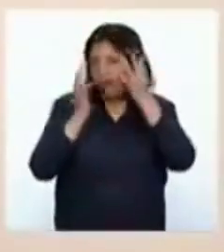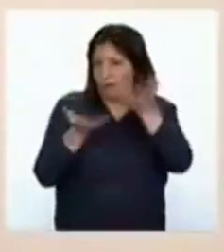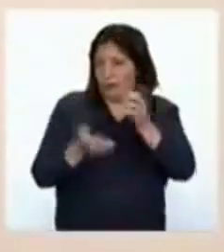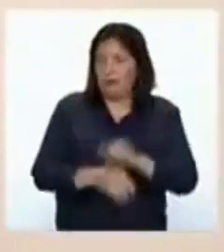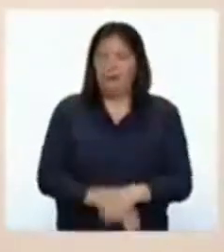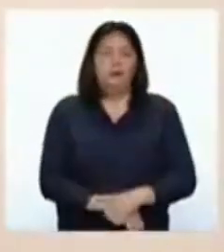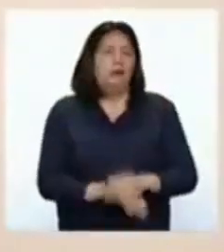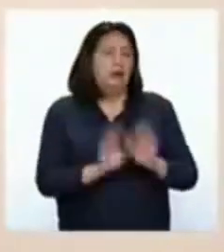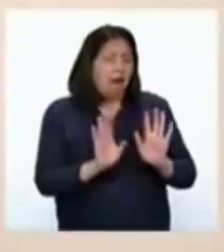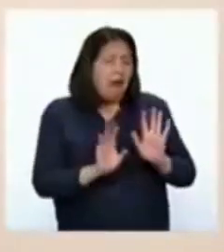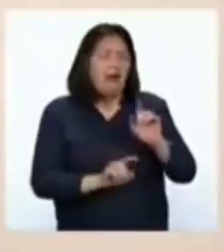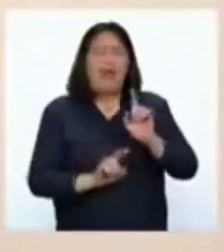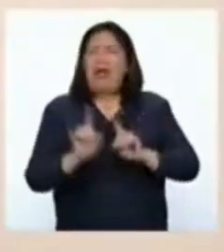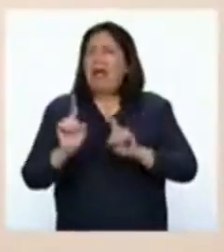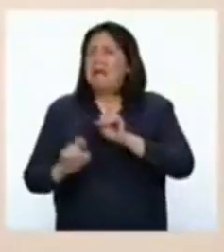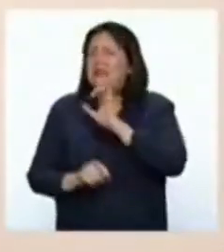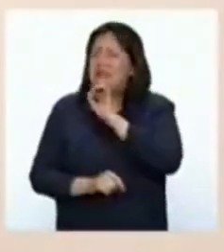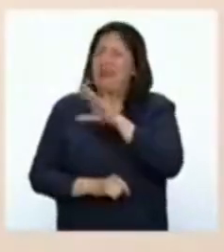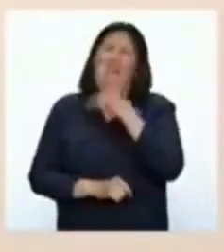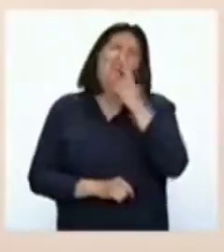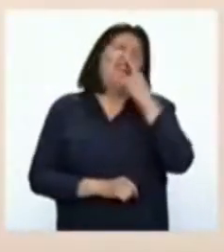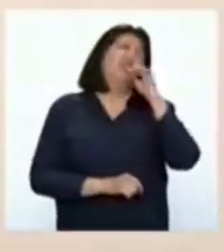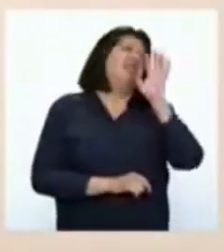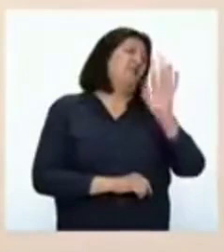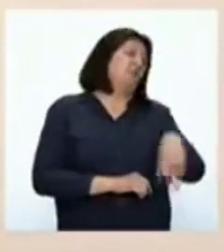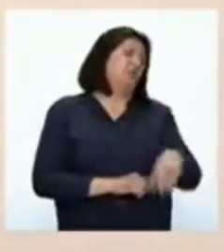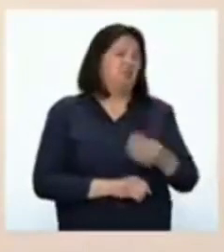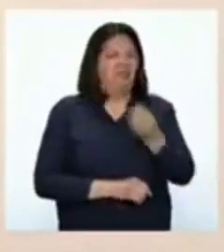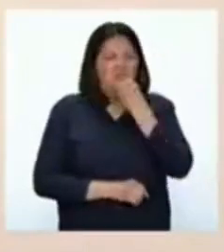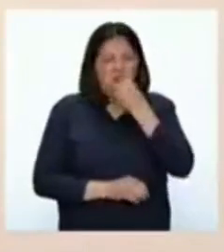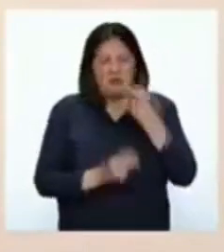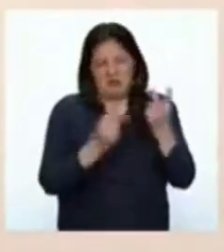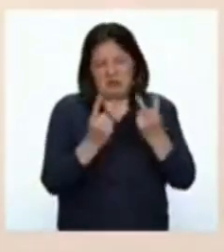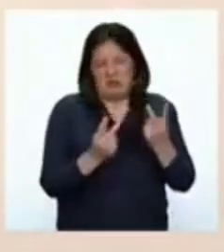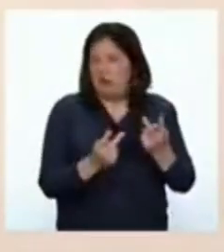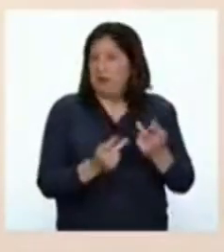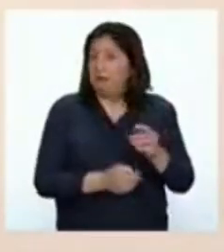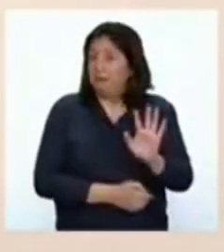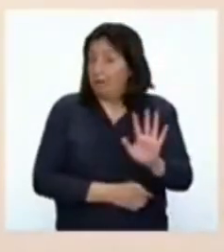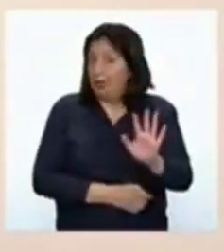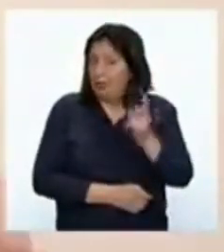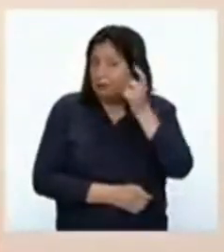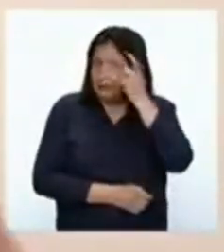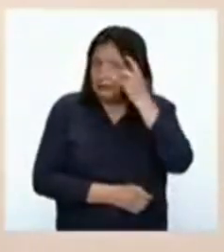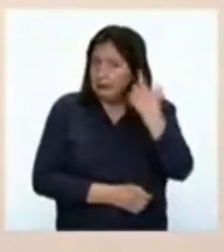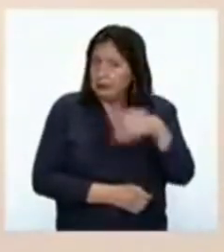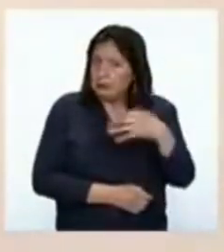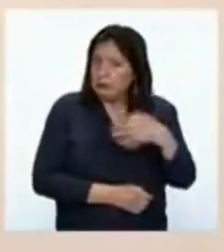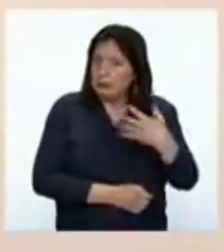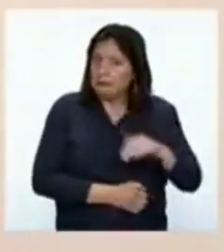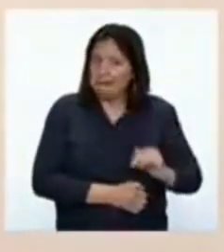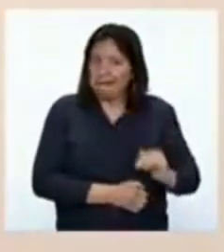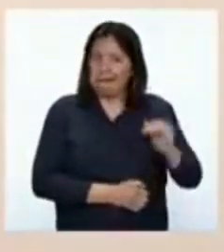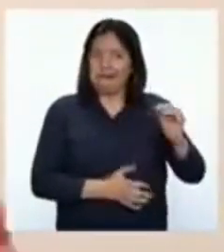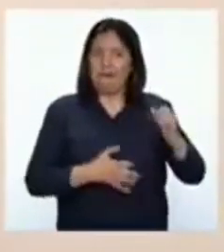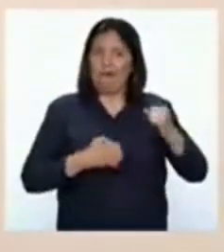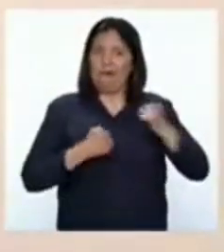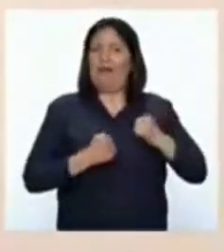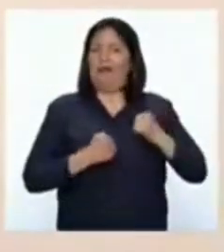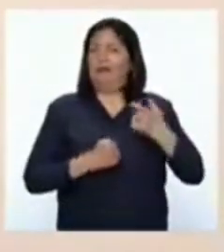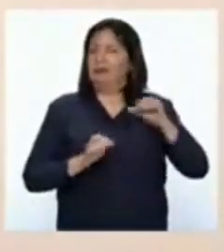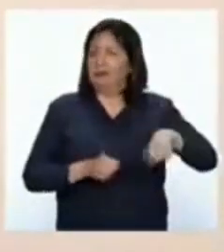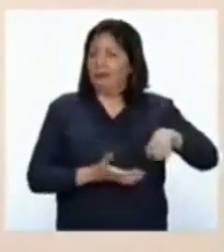Bien, a veces decimos, uy, qué aburrido comer verduras. Pero pensemos en lo grandes y fuertes que vamos a estar